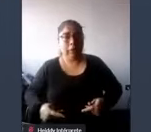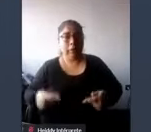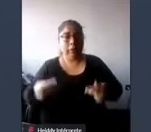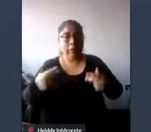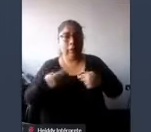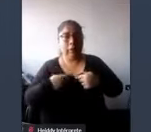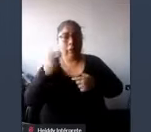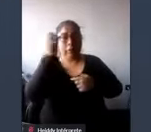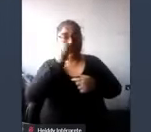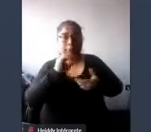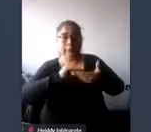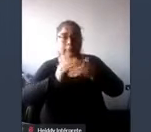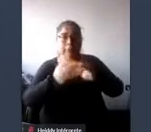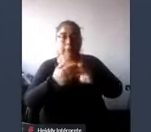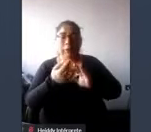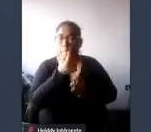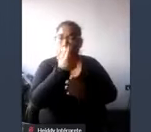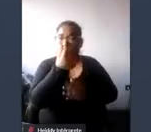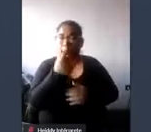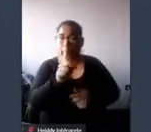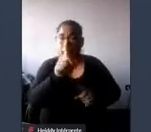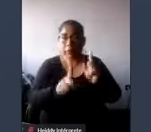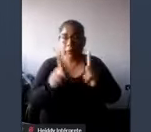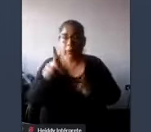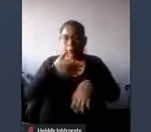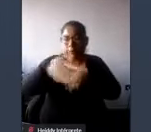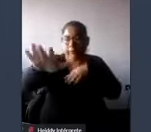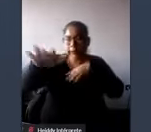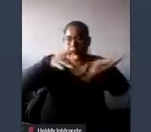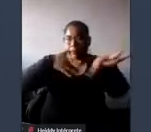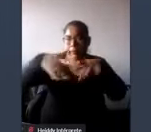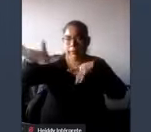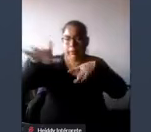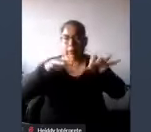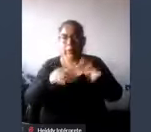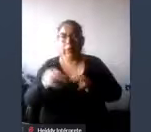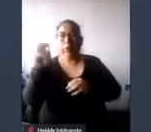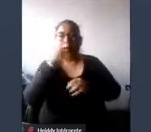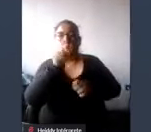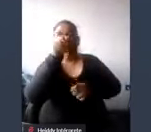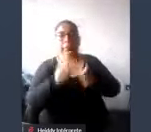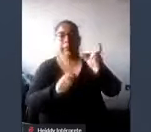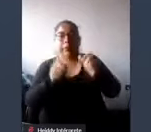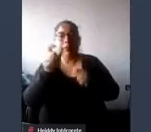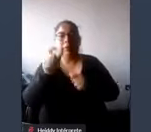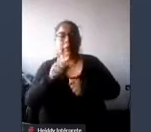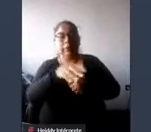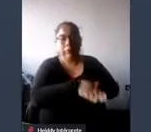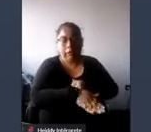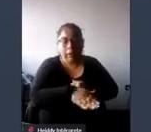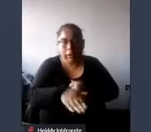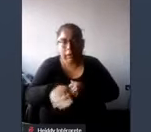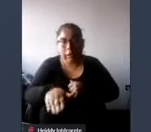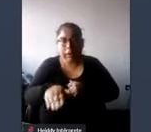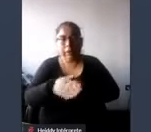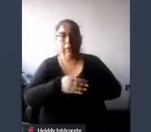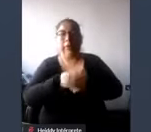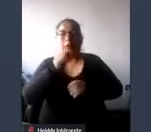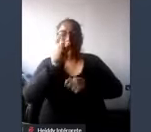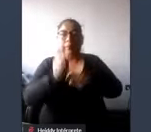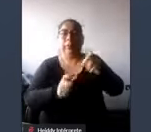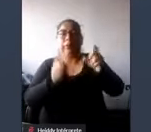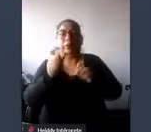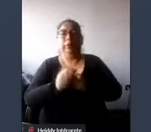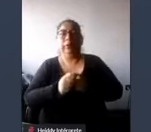social o económica han sido excluidas tales como las personas de talla baja las poblaciones con